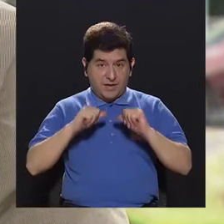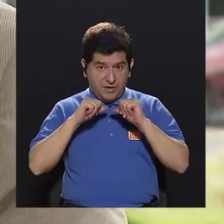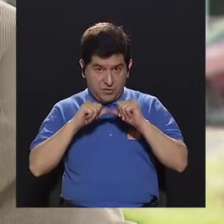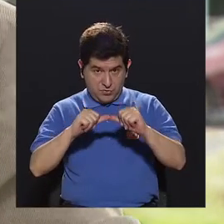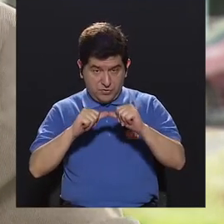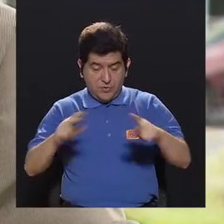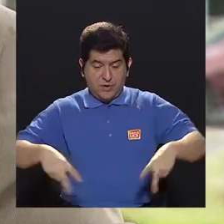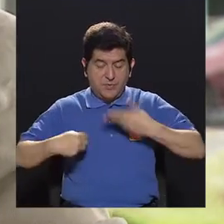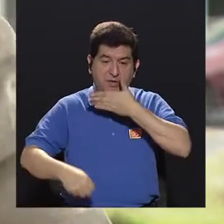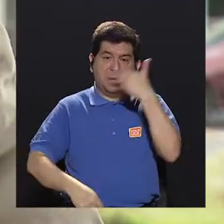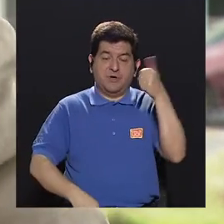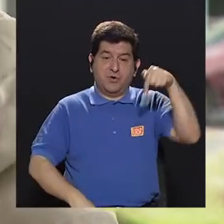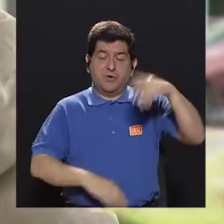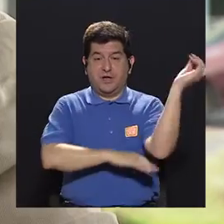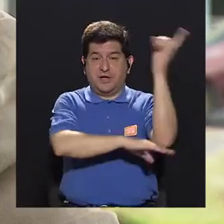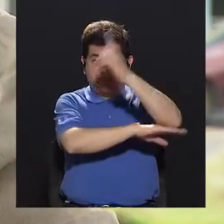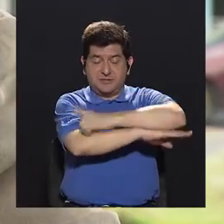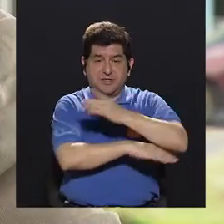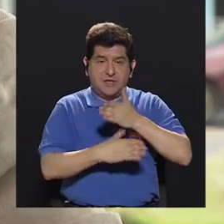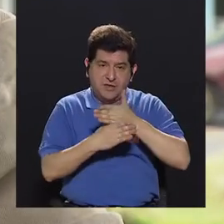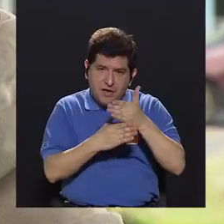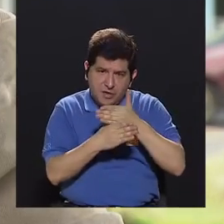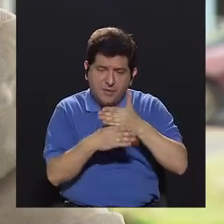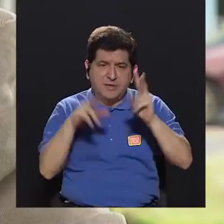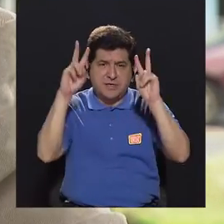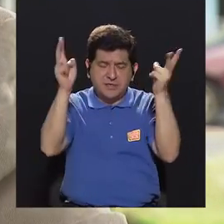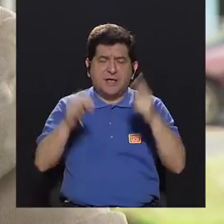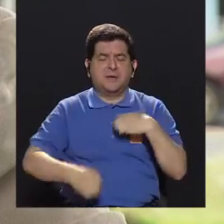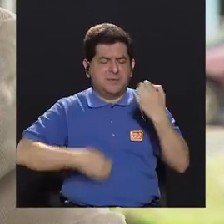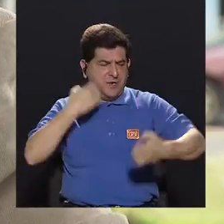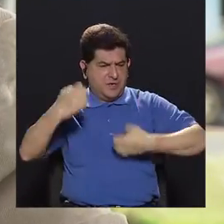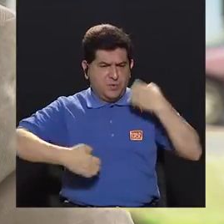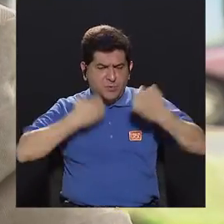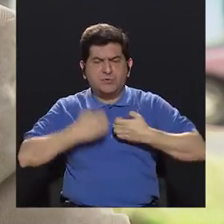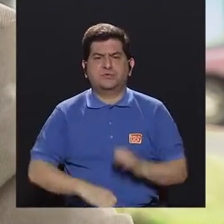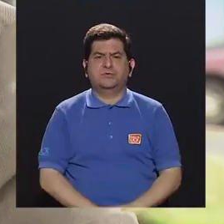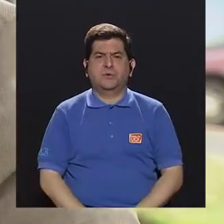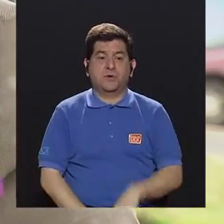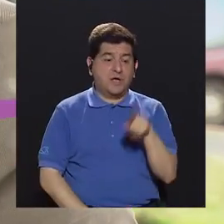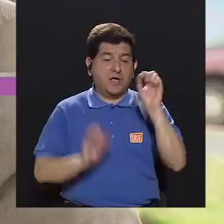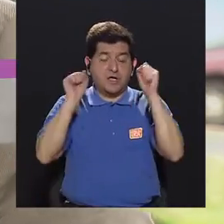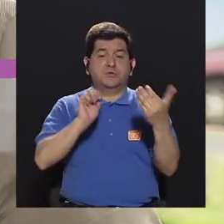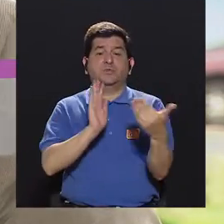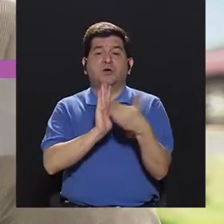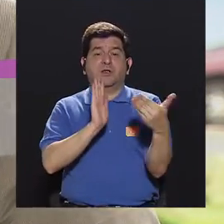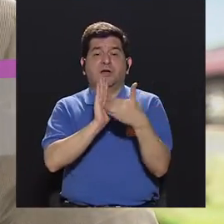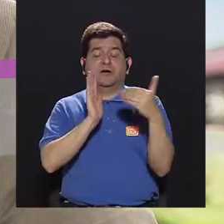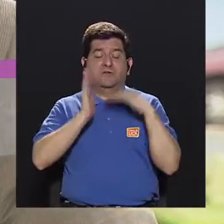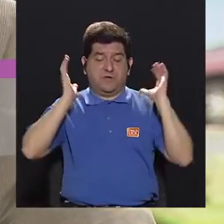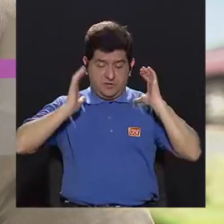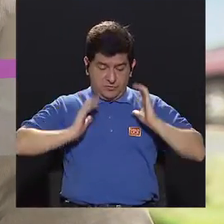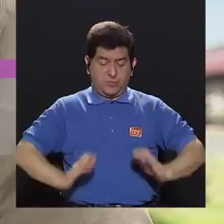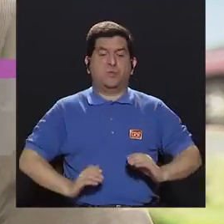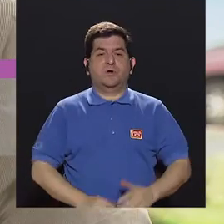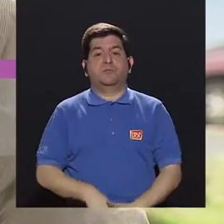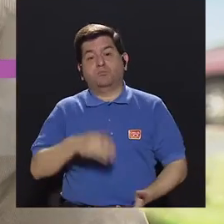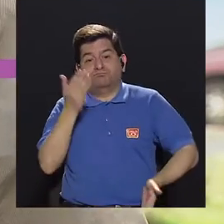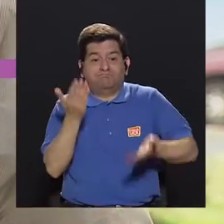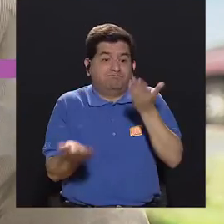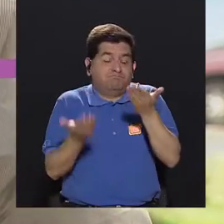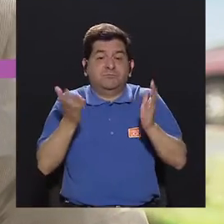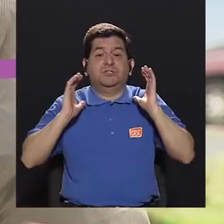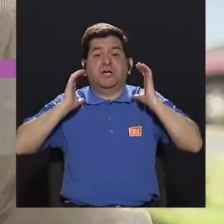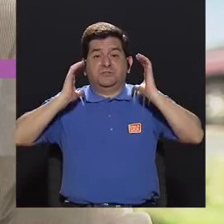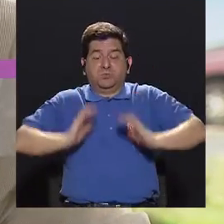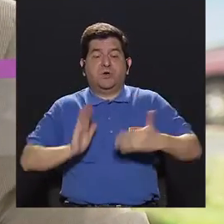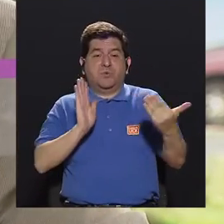Continuamos con Vivir Mejor, el día de hoy compartiéndoles el tema de las emociones y cómo éstas pueden afectar nuestro cuerpo y eventualmente